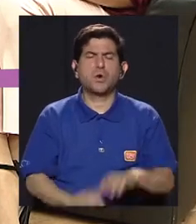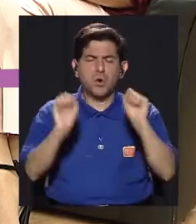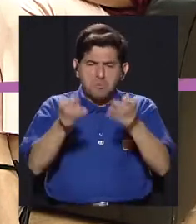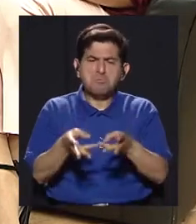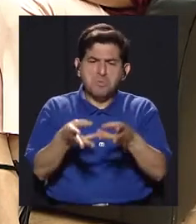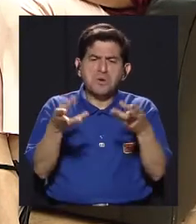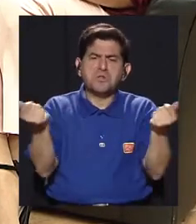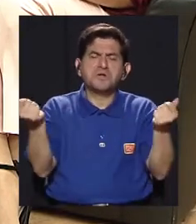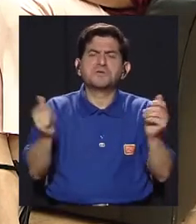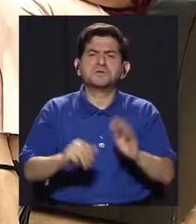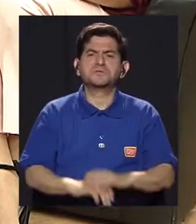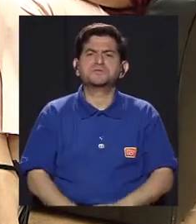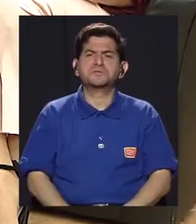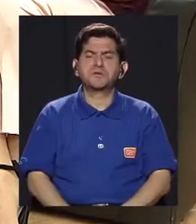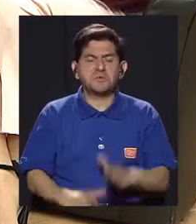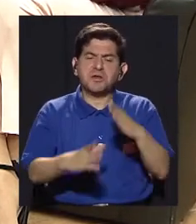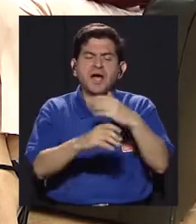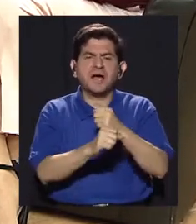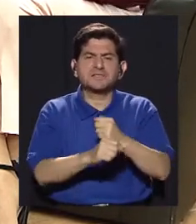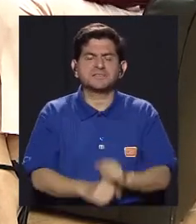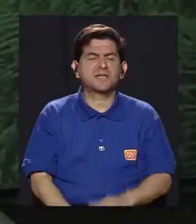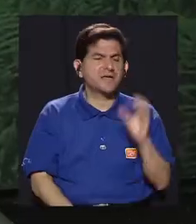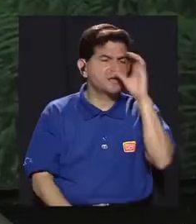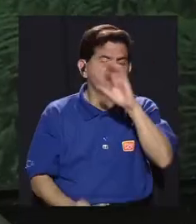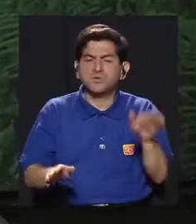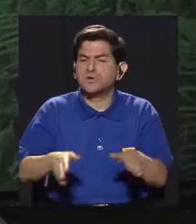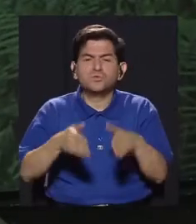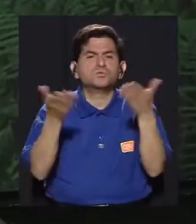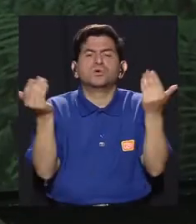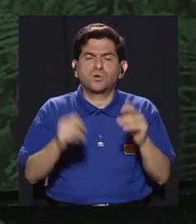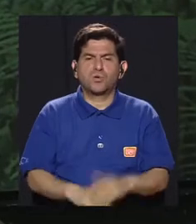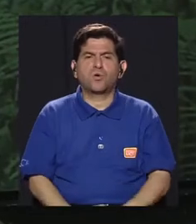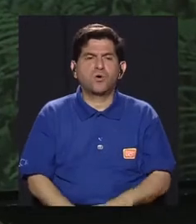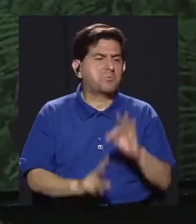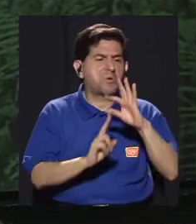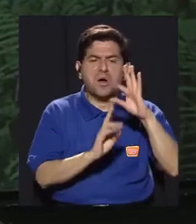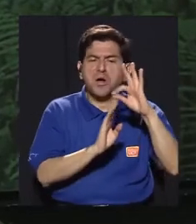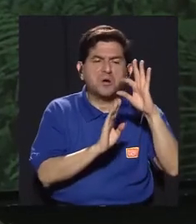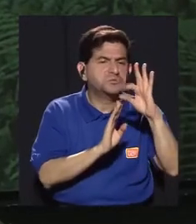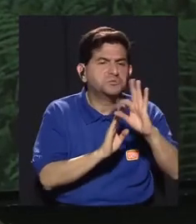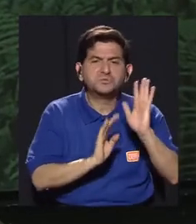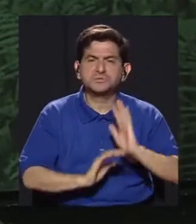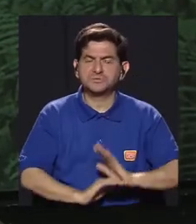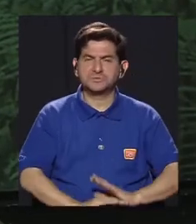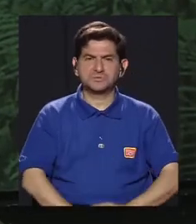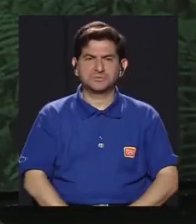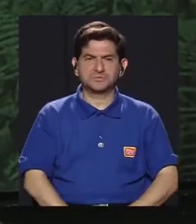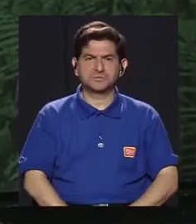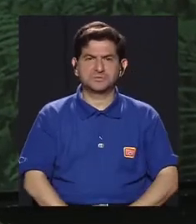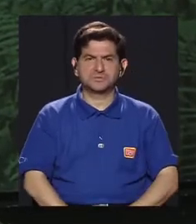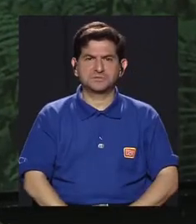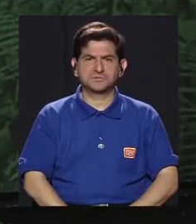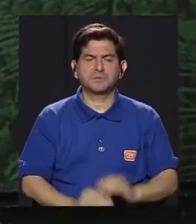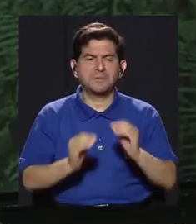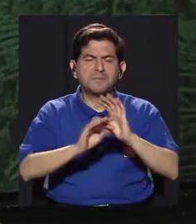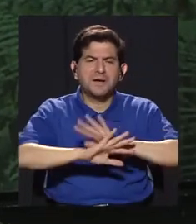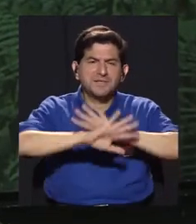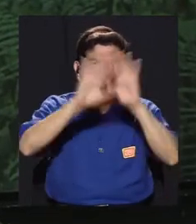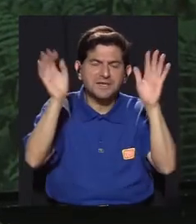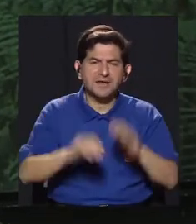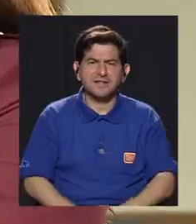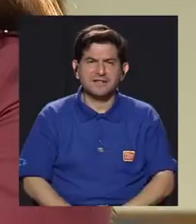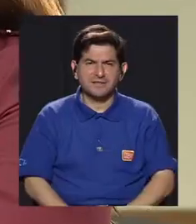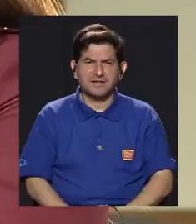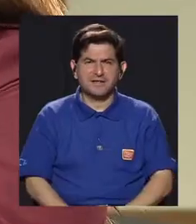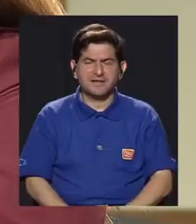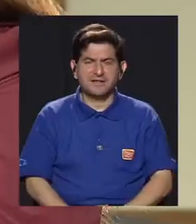no, si se puede resolver entonces se hace y se busca la manera, se buscan opciones, hay como